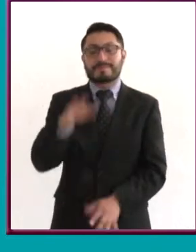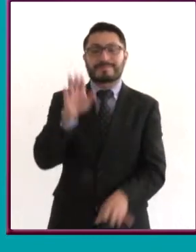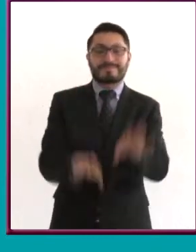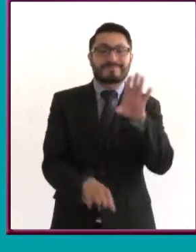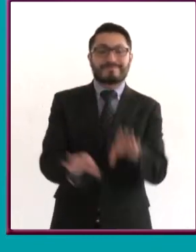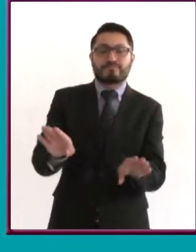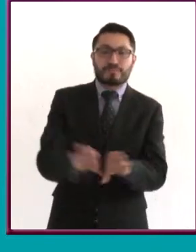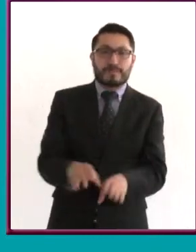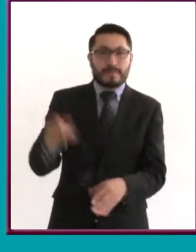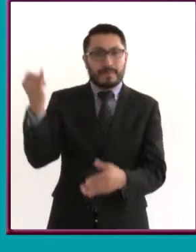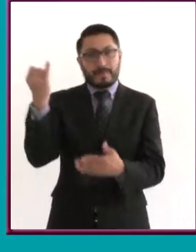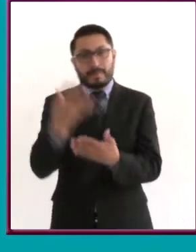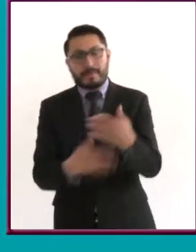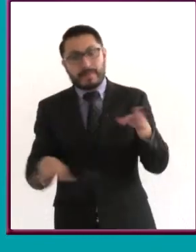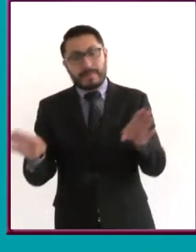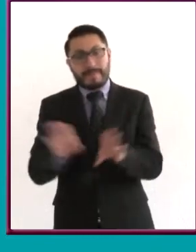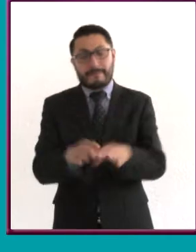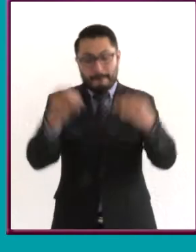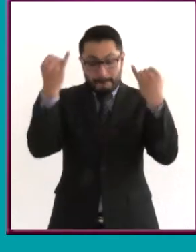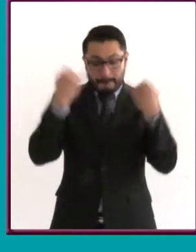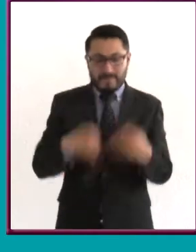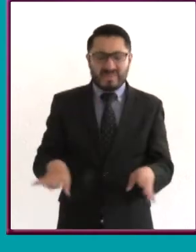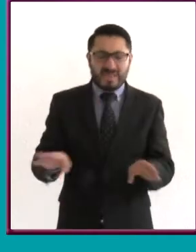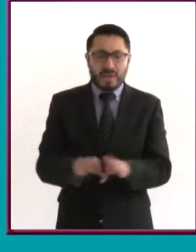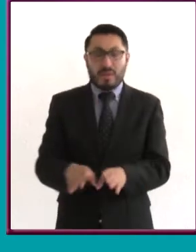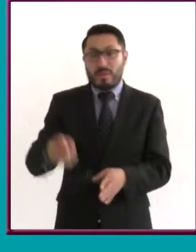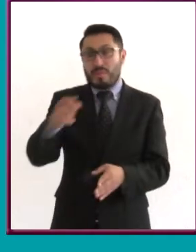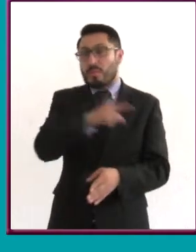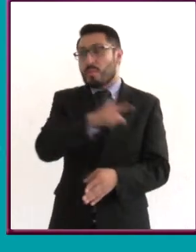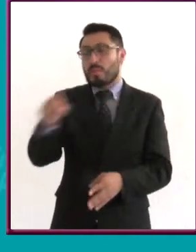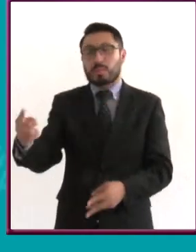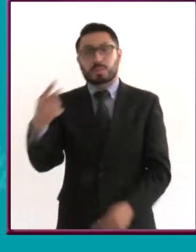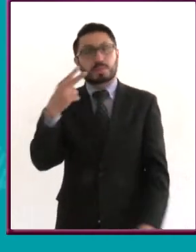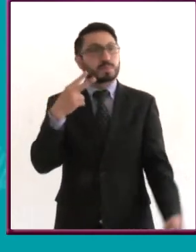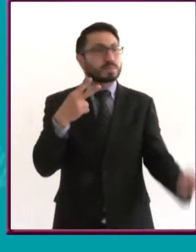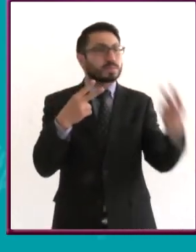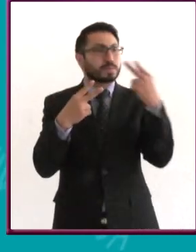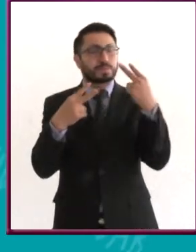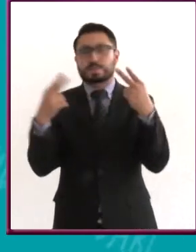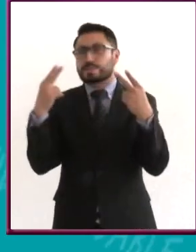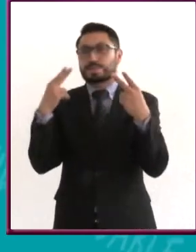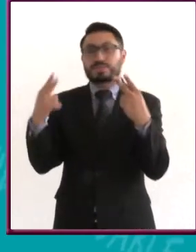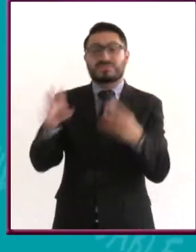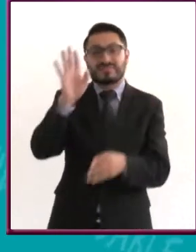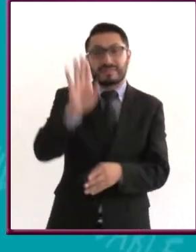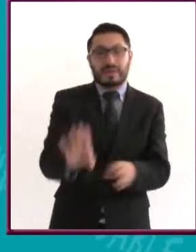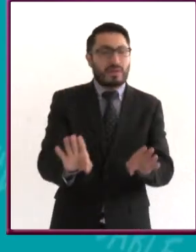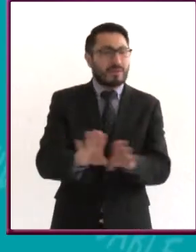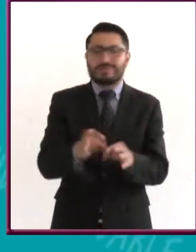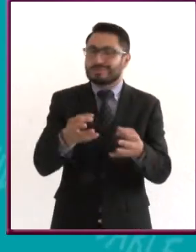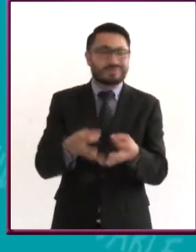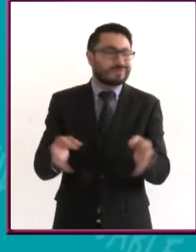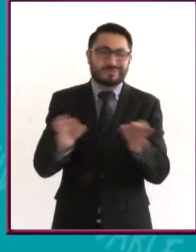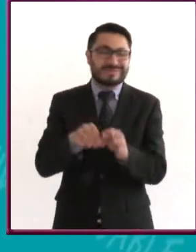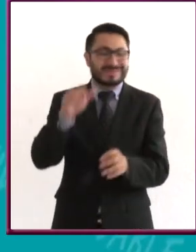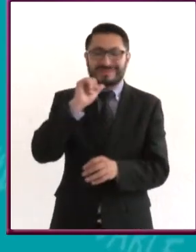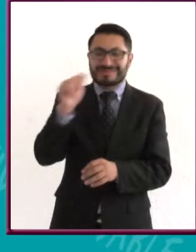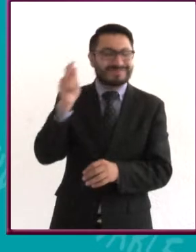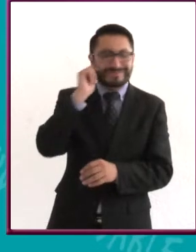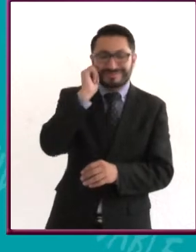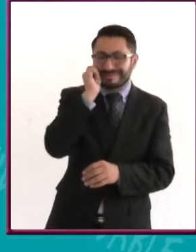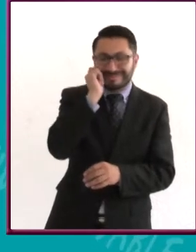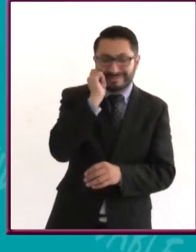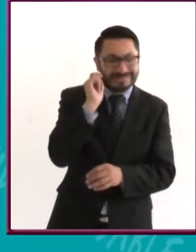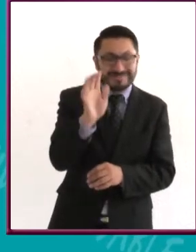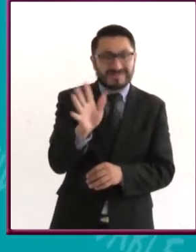veces esa imagen también está marcada por cómo se cree que los demás te perciben, parece algo sin importancia, pero la forma en la que nos